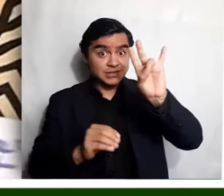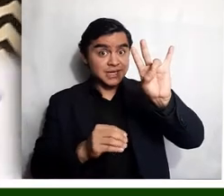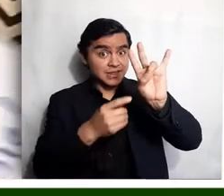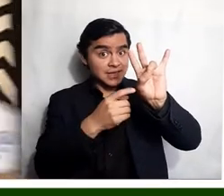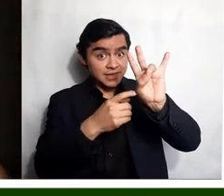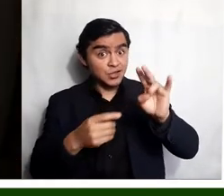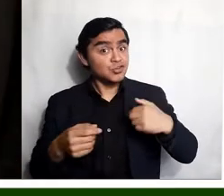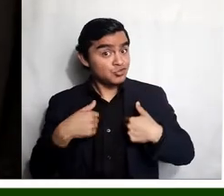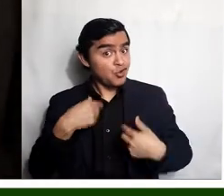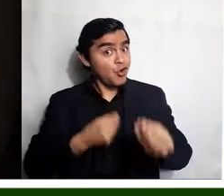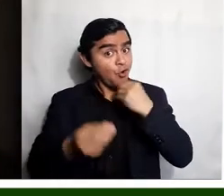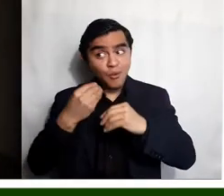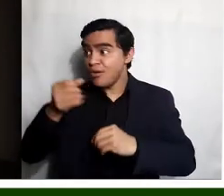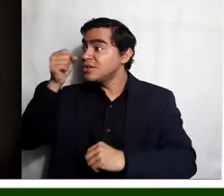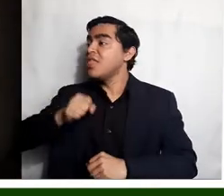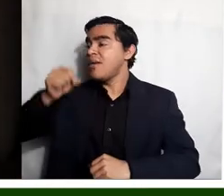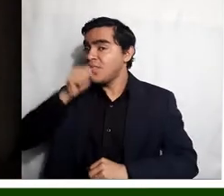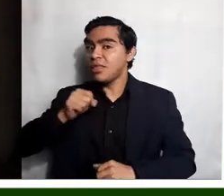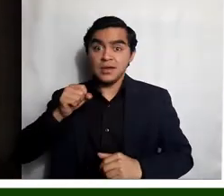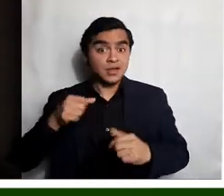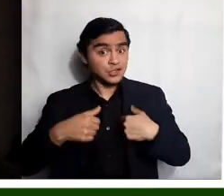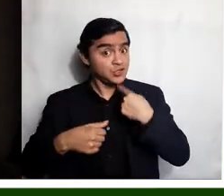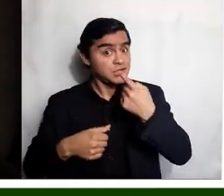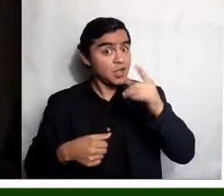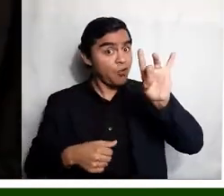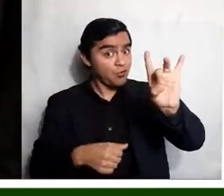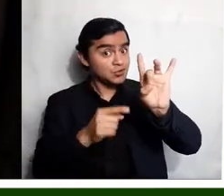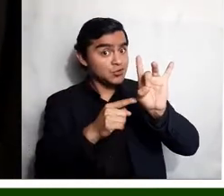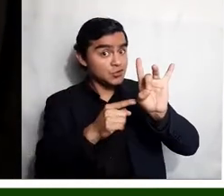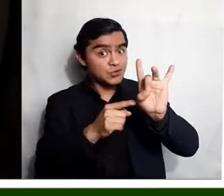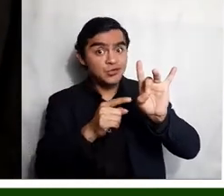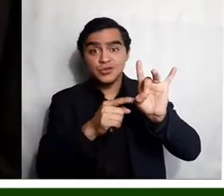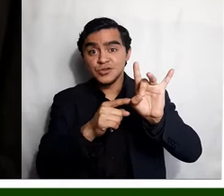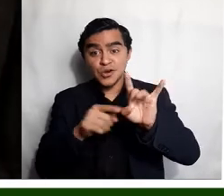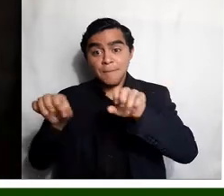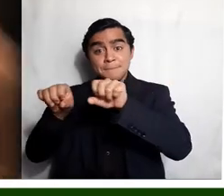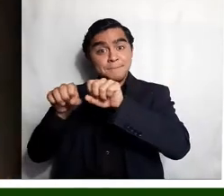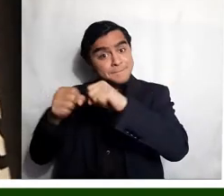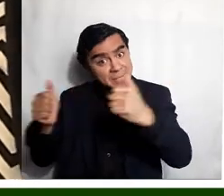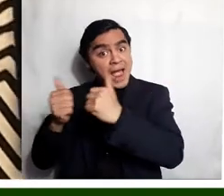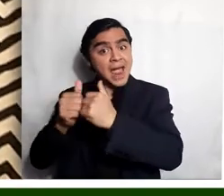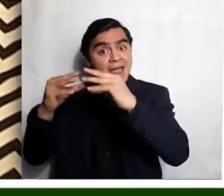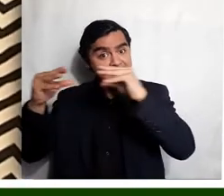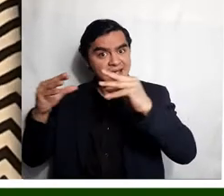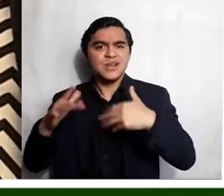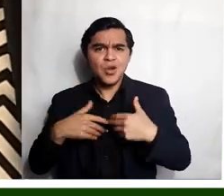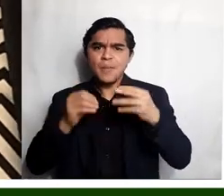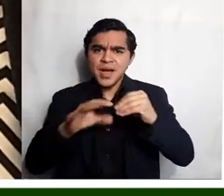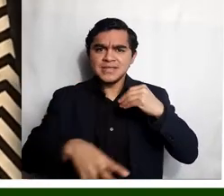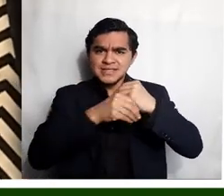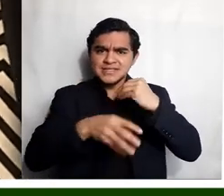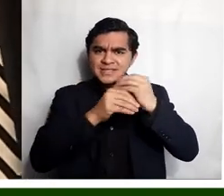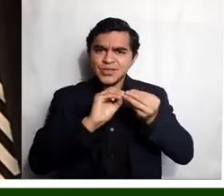me como un sorbete. Si digo ocho, me como un bizcocho. Y así voy, pues, sumando